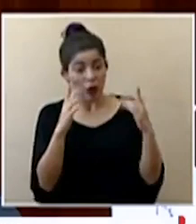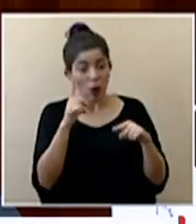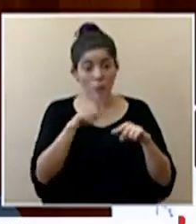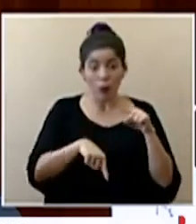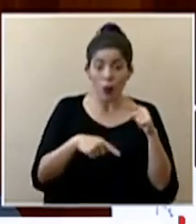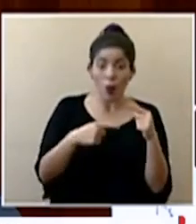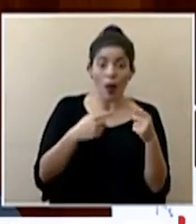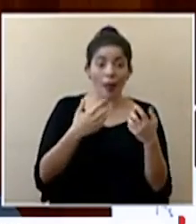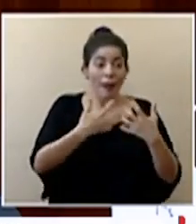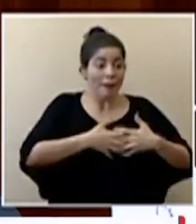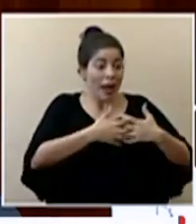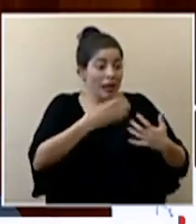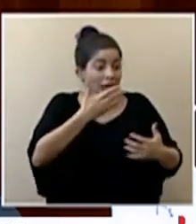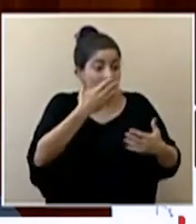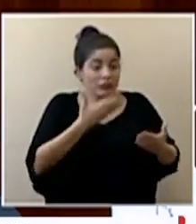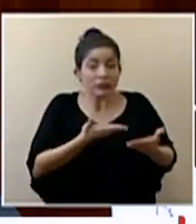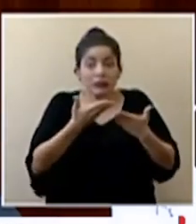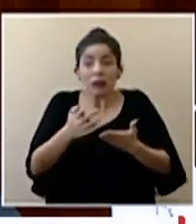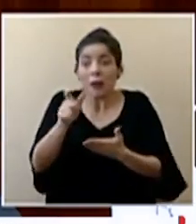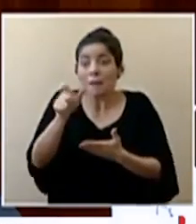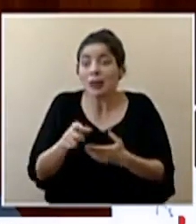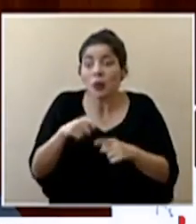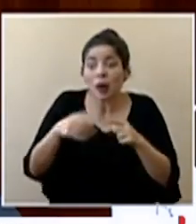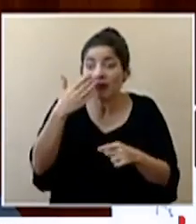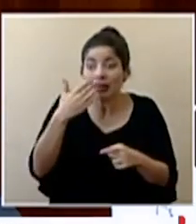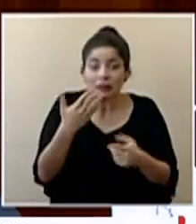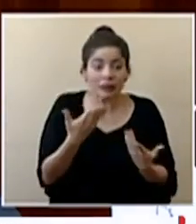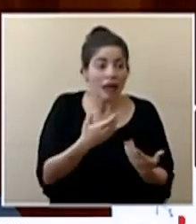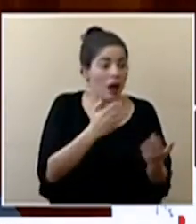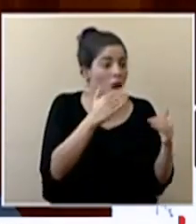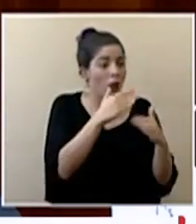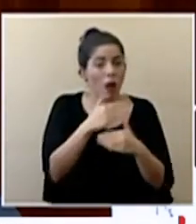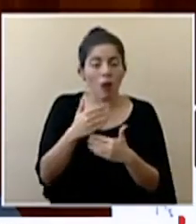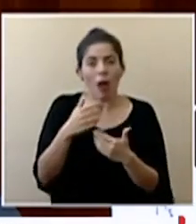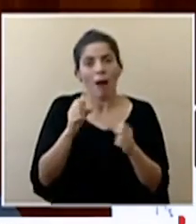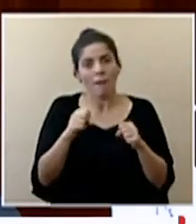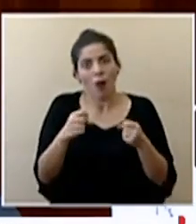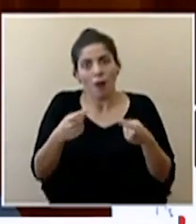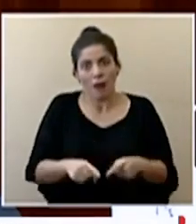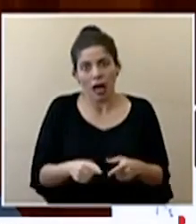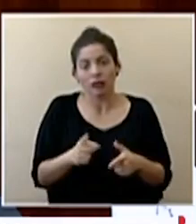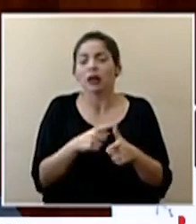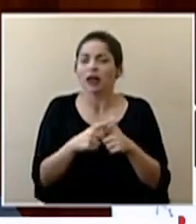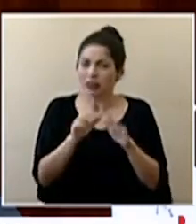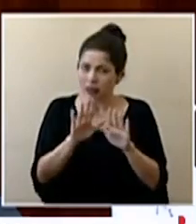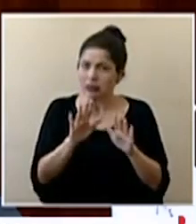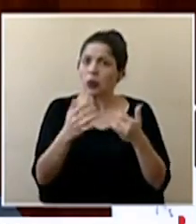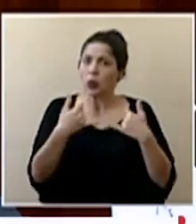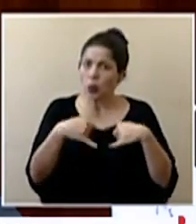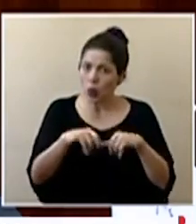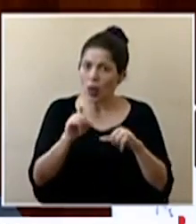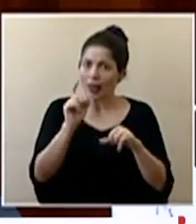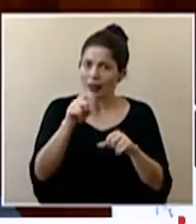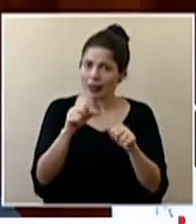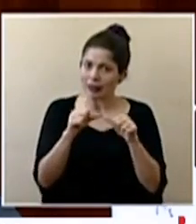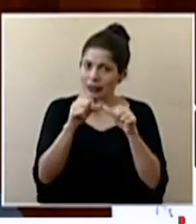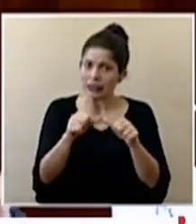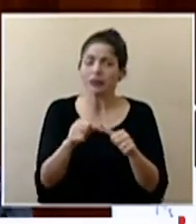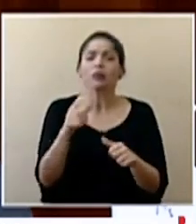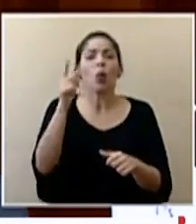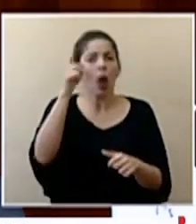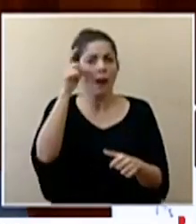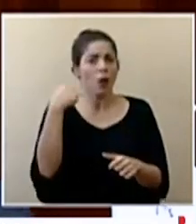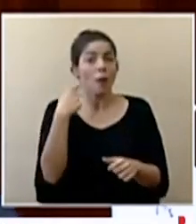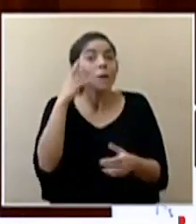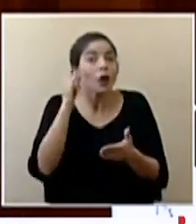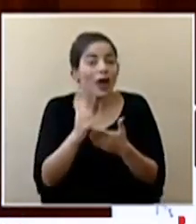ese respirador a una persona que ya no puede respirar por ellos mismos así que todavía tenemos que mantenernos y claro que estamos valorando